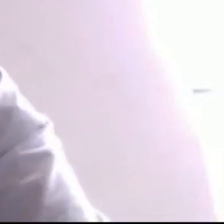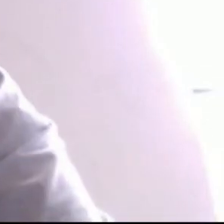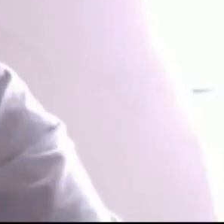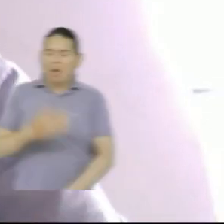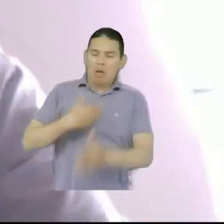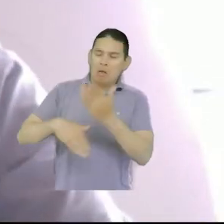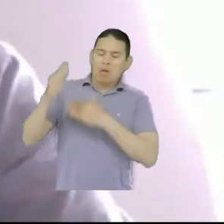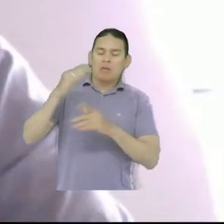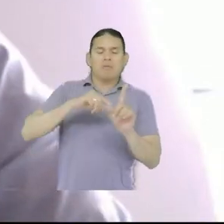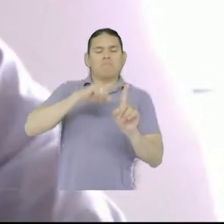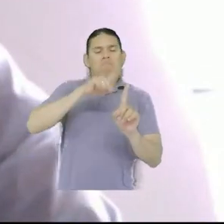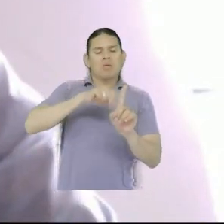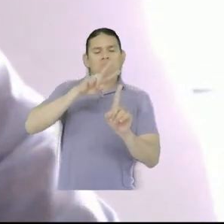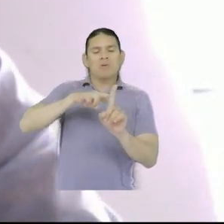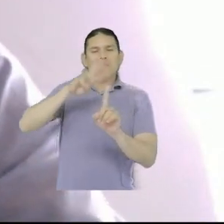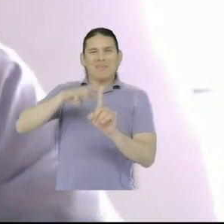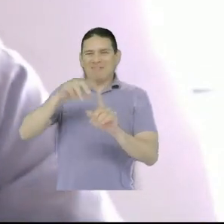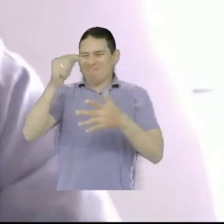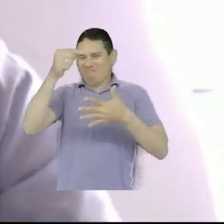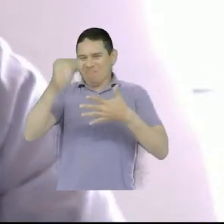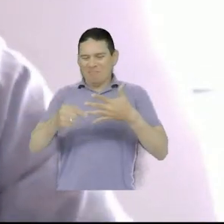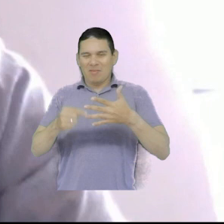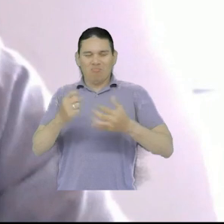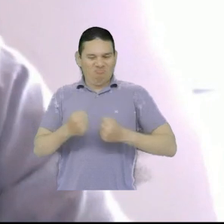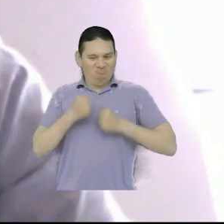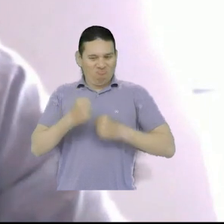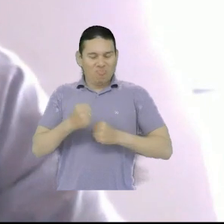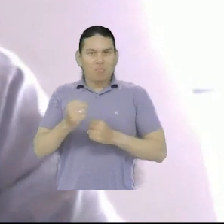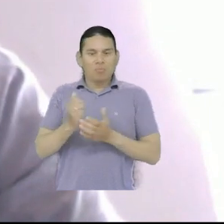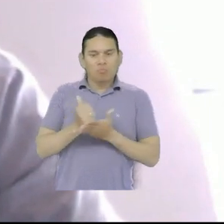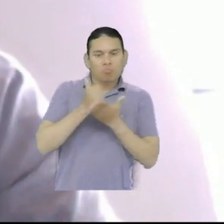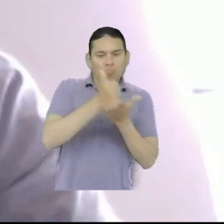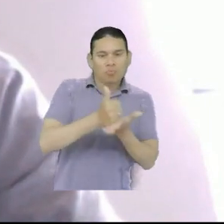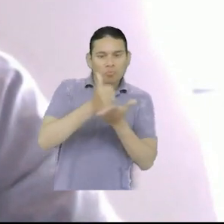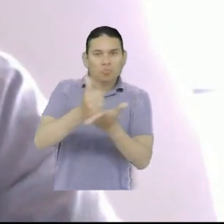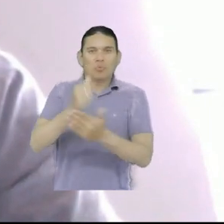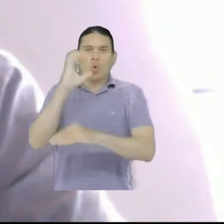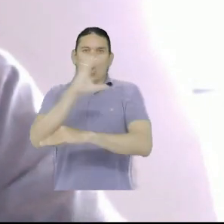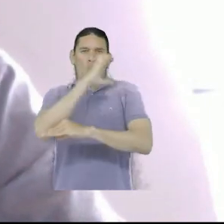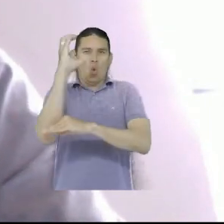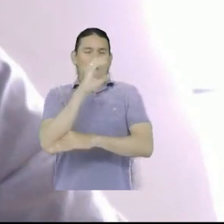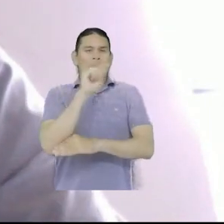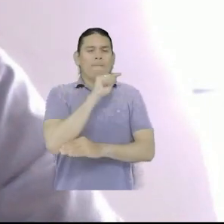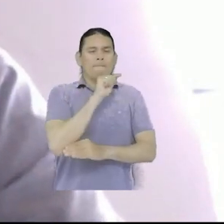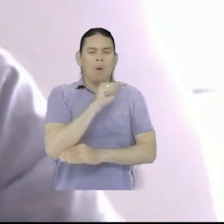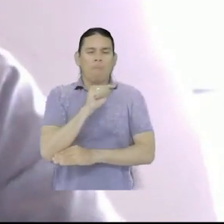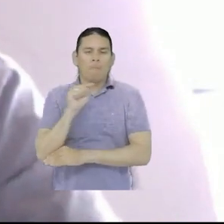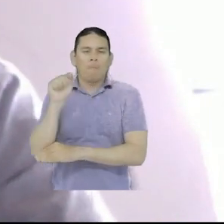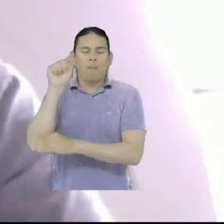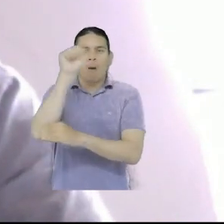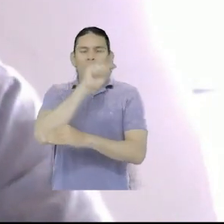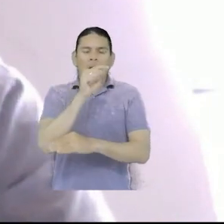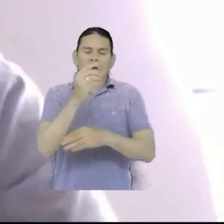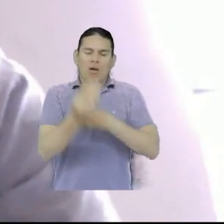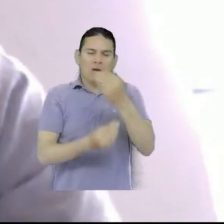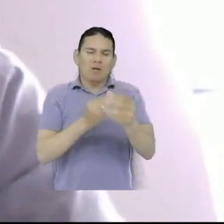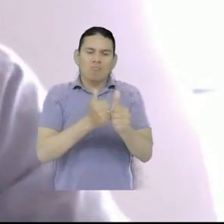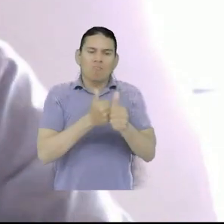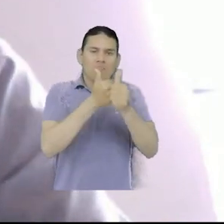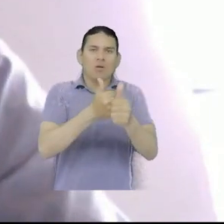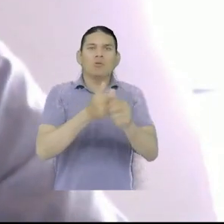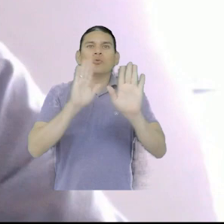En estos últimos meses, nuestro componente de fortalecimiento ha estado trabajando en algunos municipios de Colombia y esta labor está relacionada con la